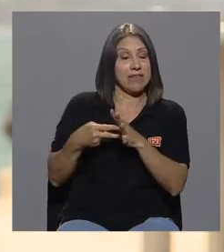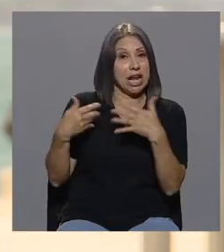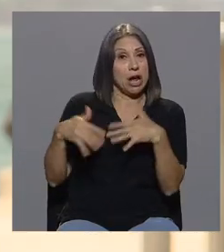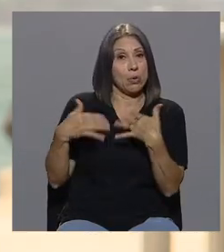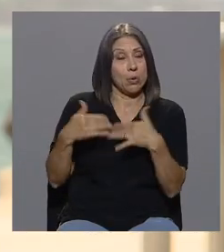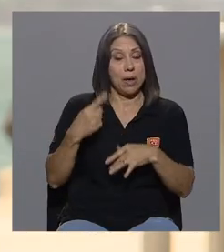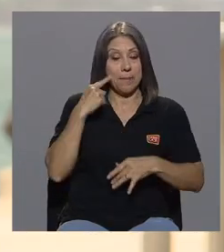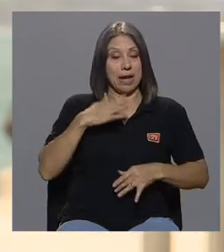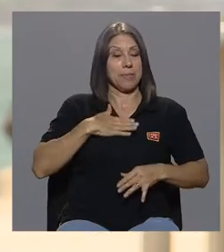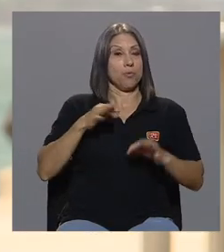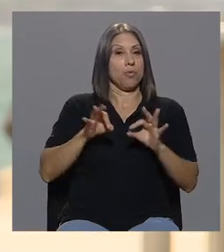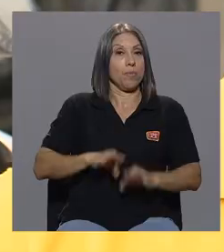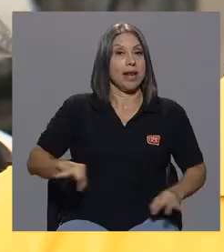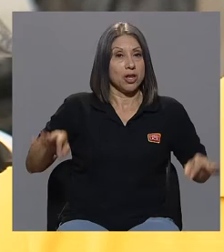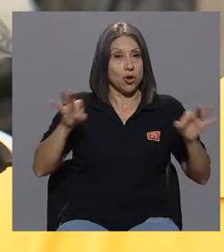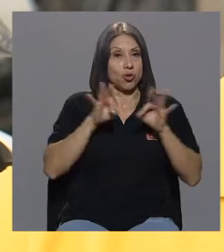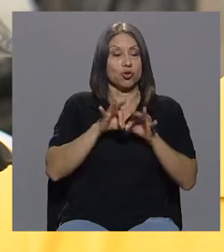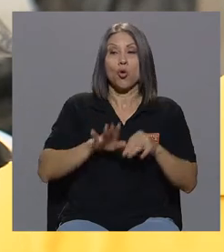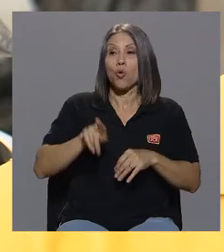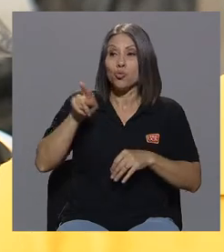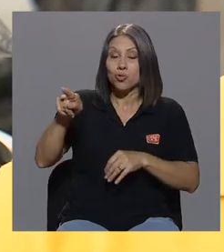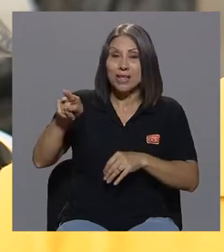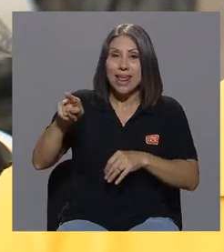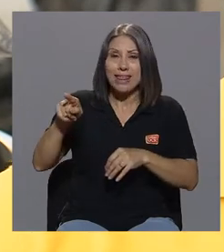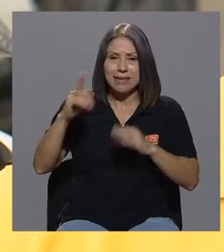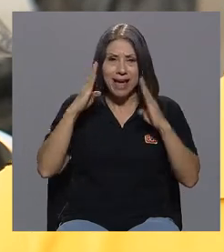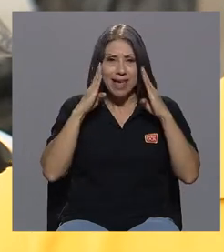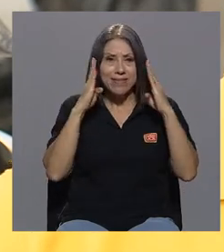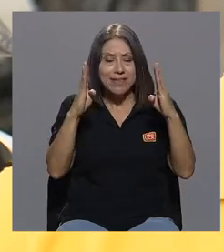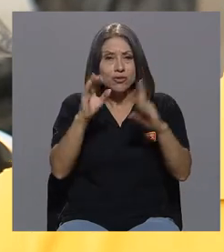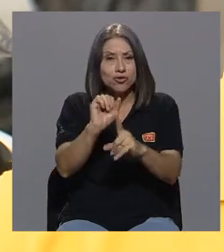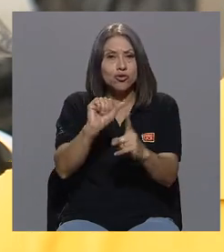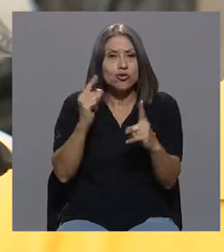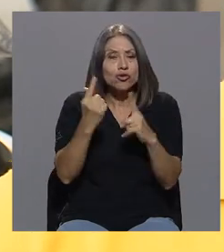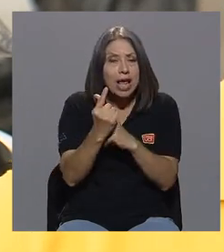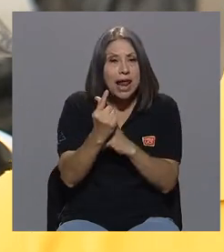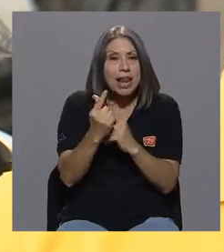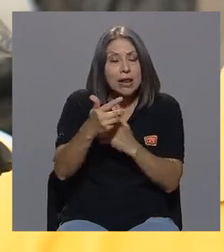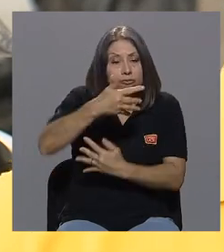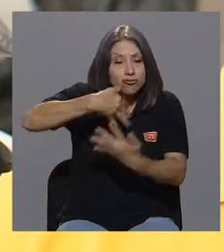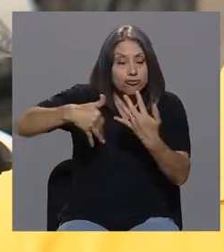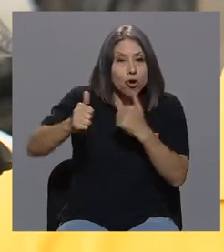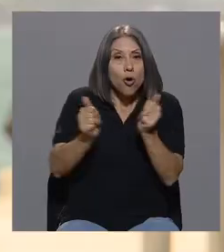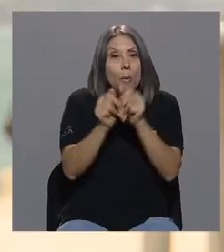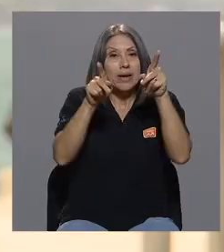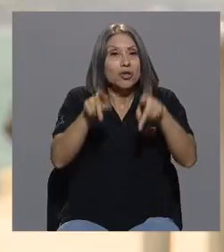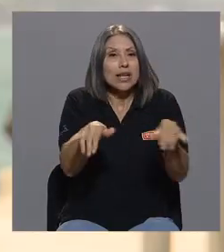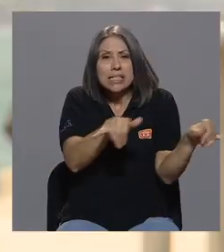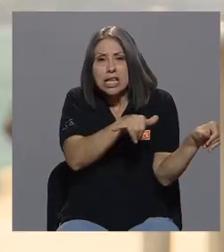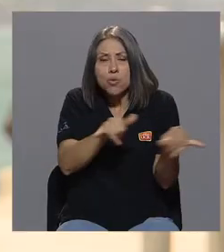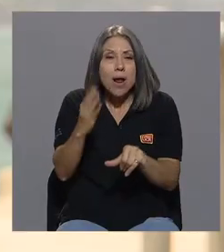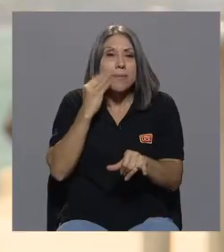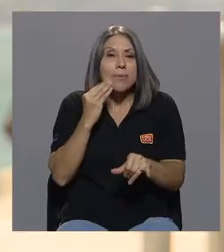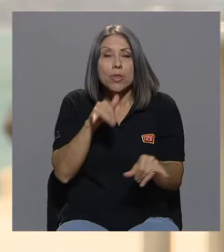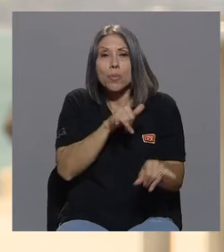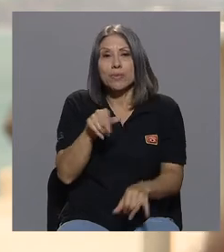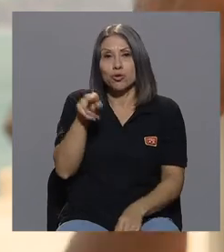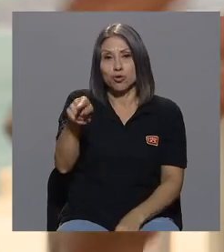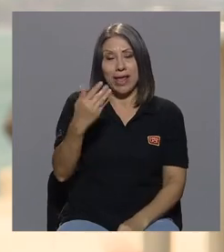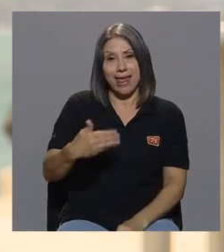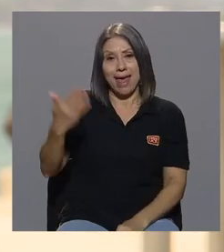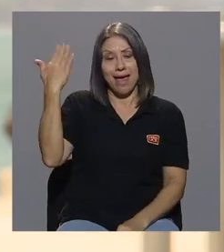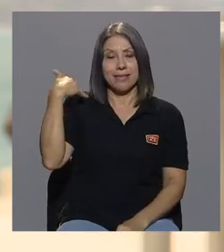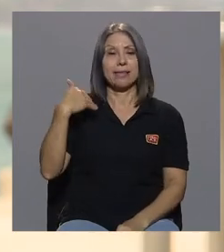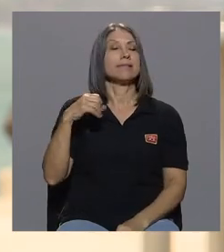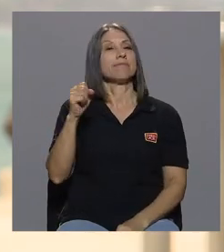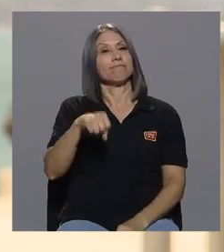intervención social con personas que han vivido o están viviendo esas mismas circunstancias claro una de las